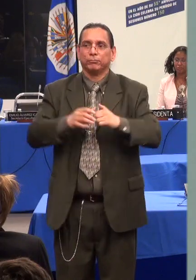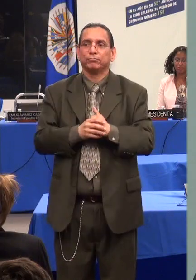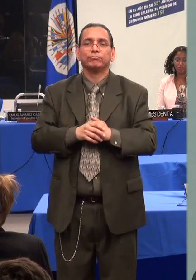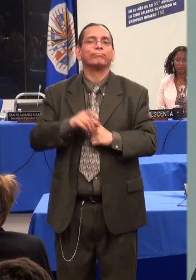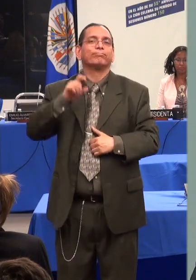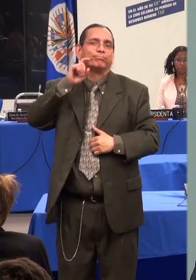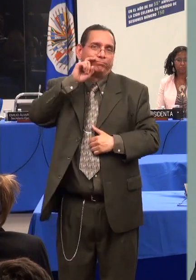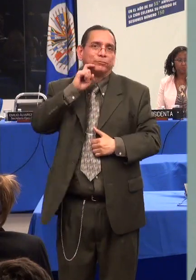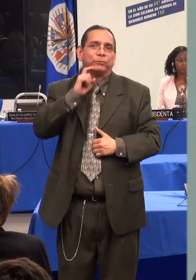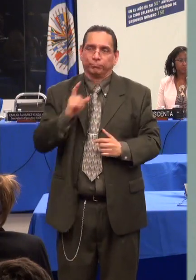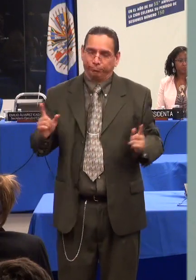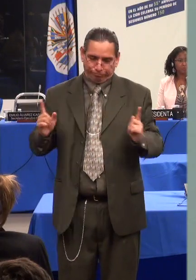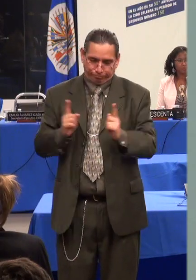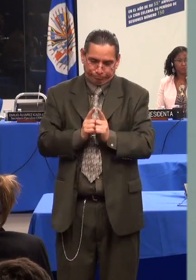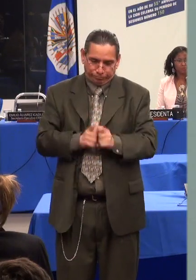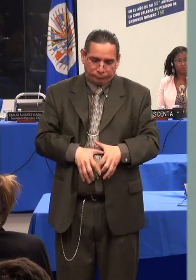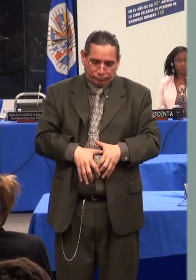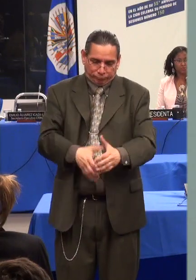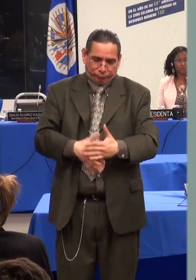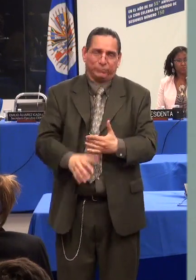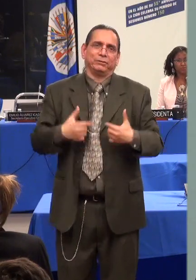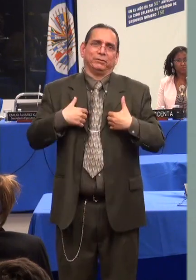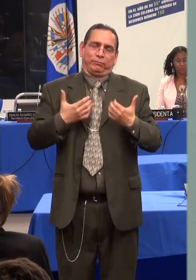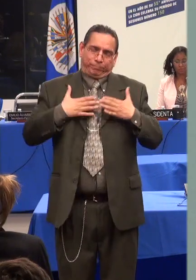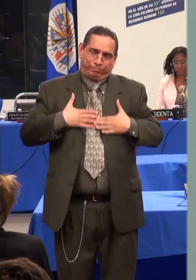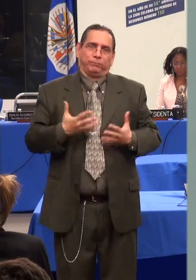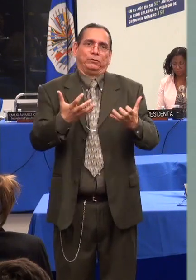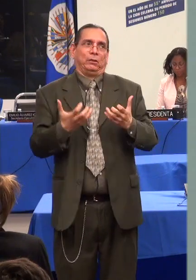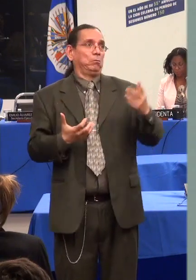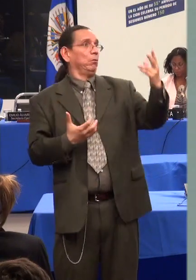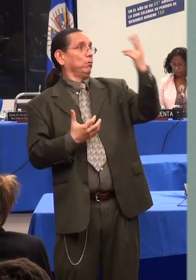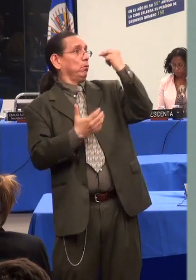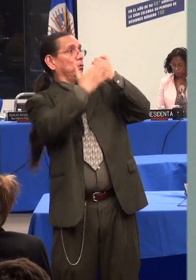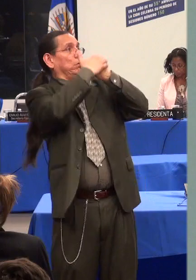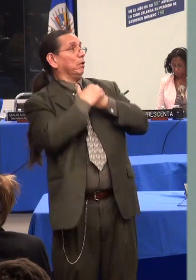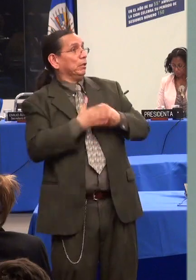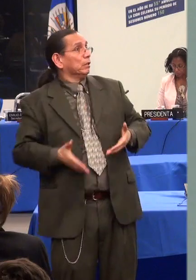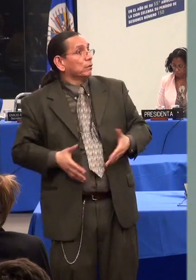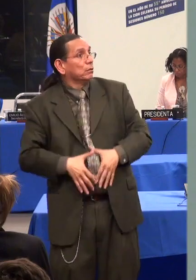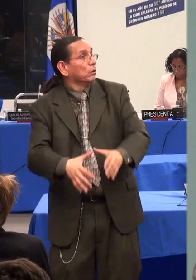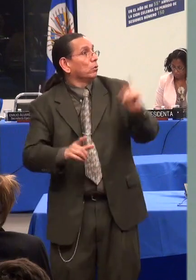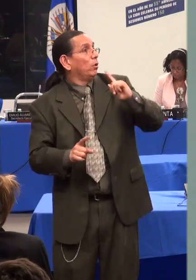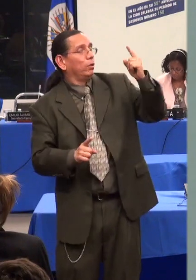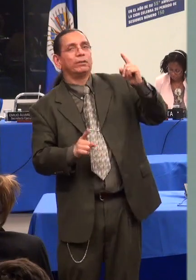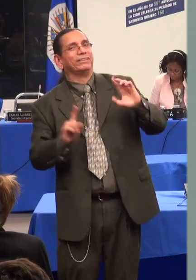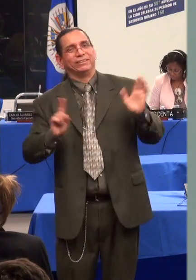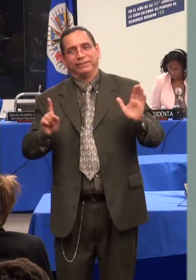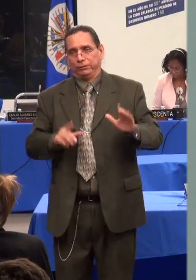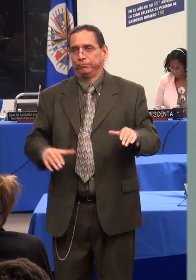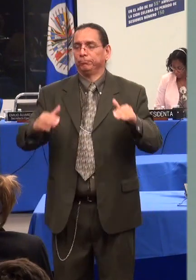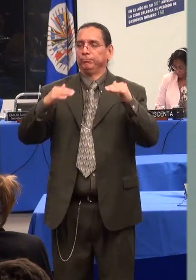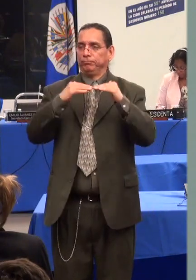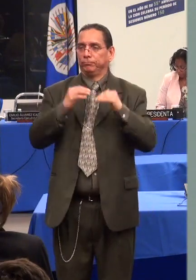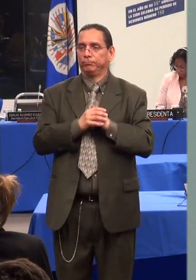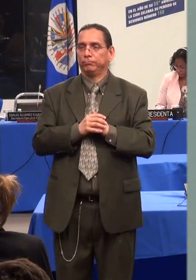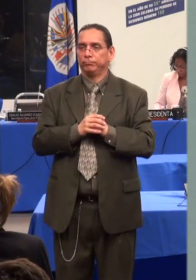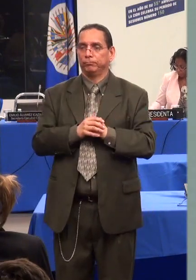impulsar un cambio de paradigma de la sustitución de la